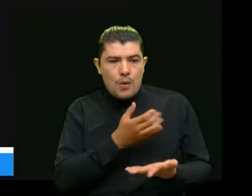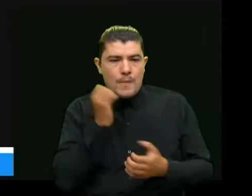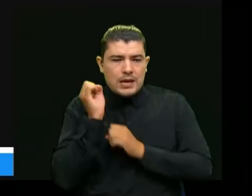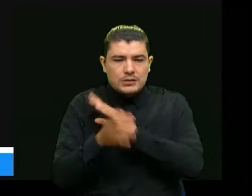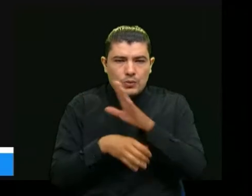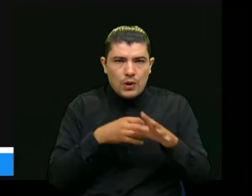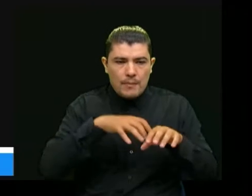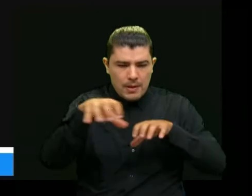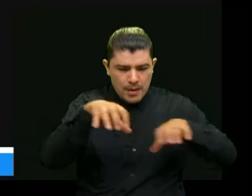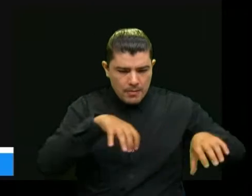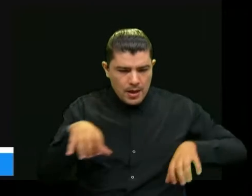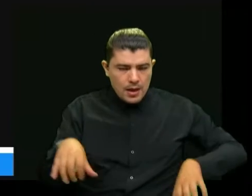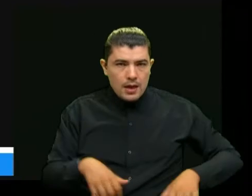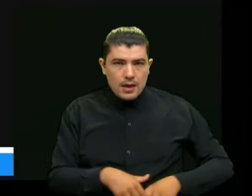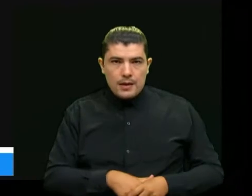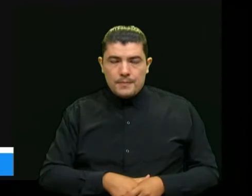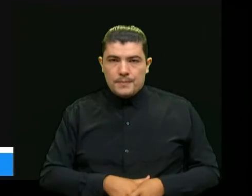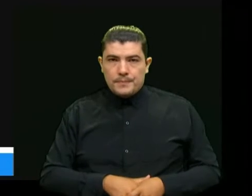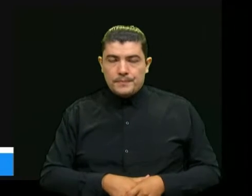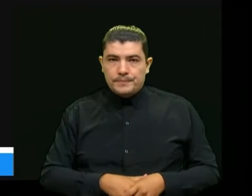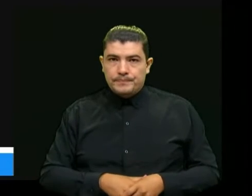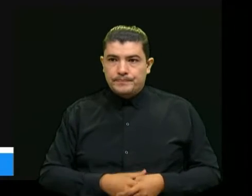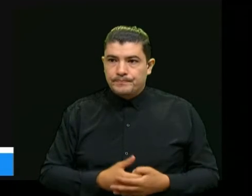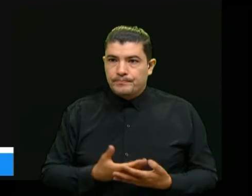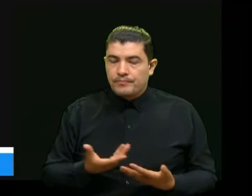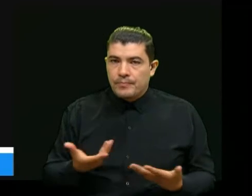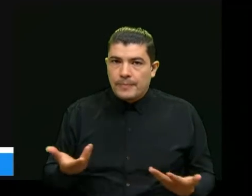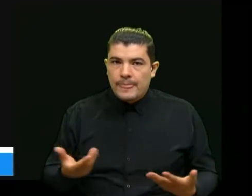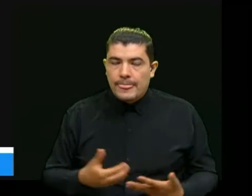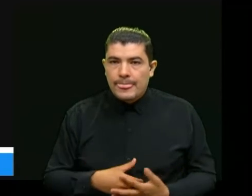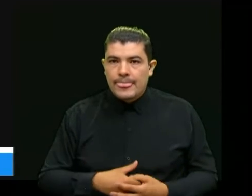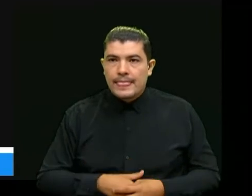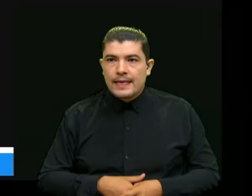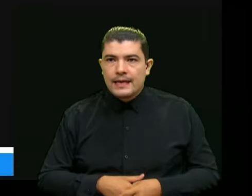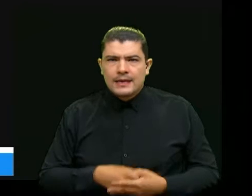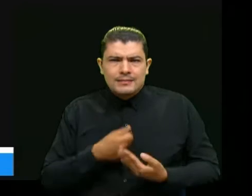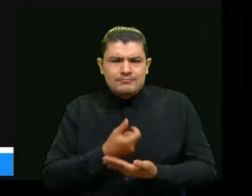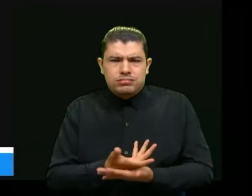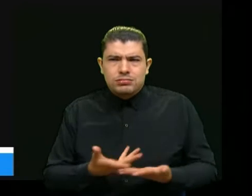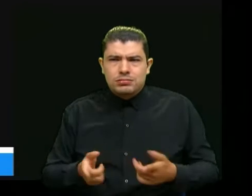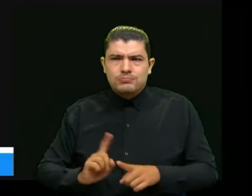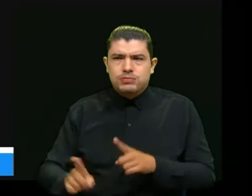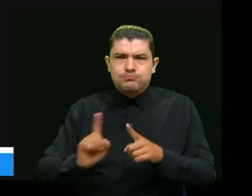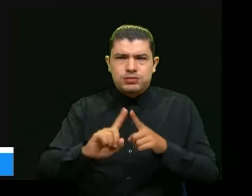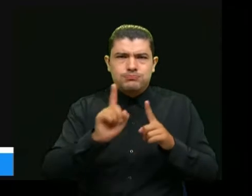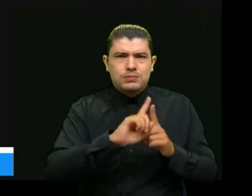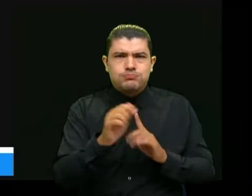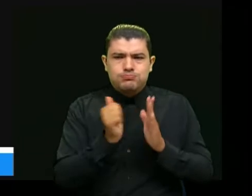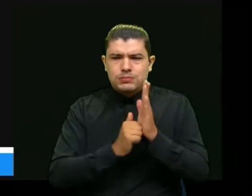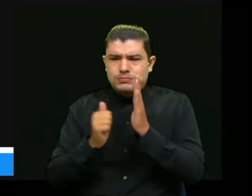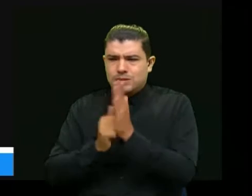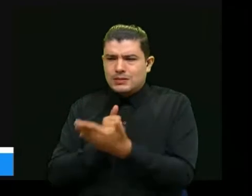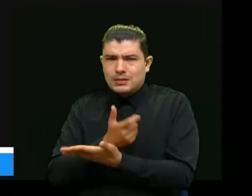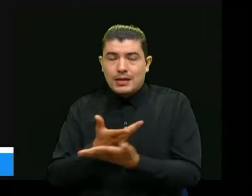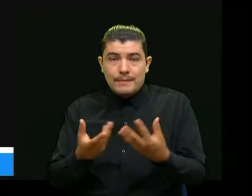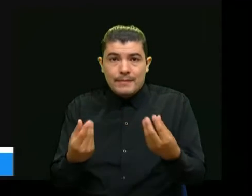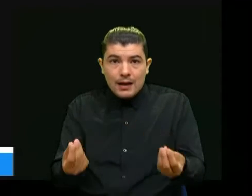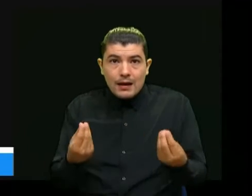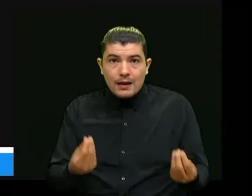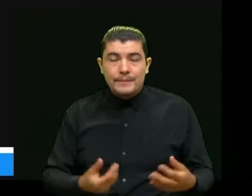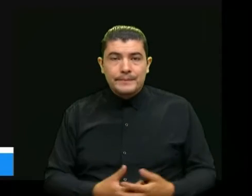nuevos aprovechamientos de diversas de diversos materiales y materias primas para